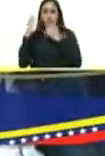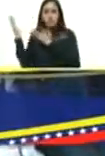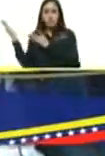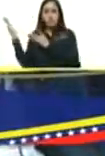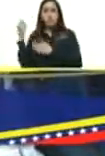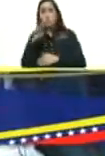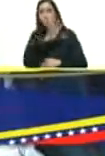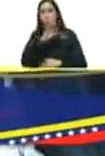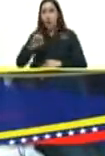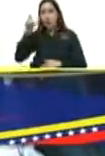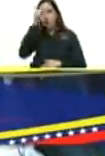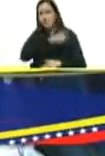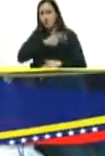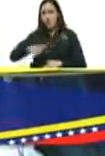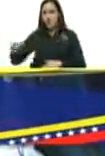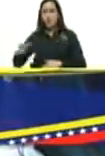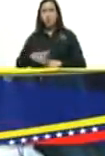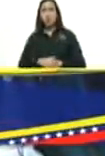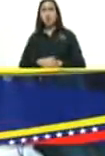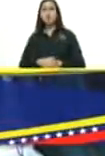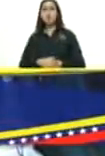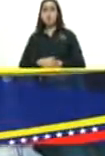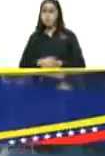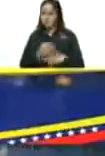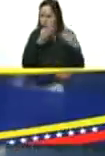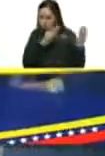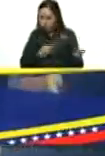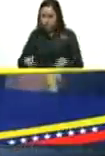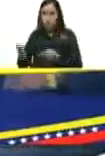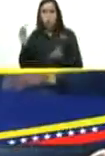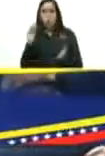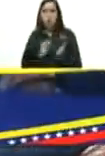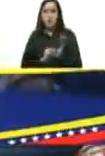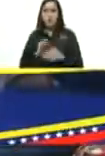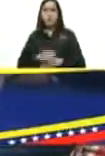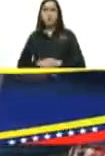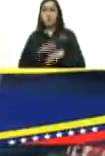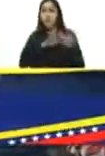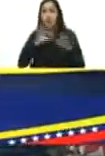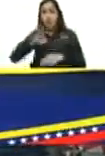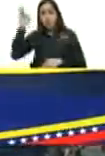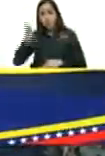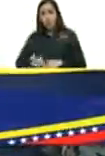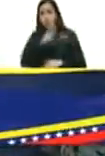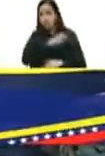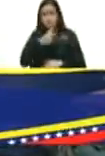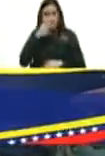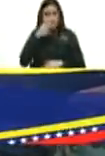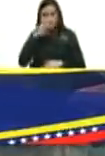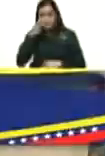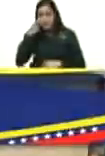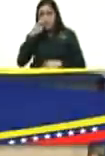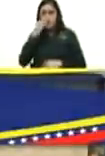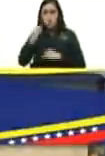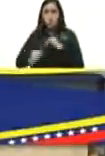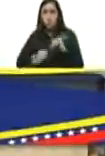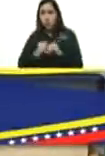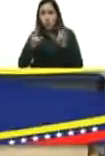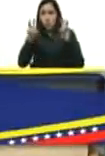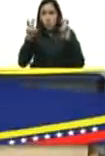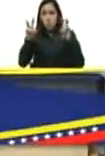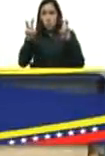% muy bien bienvenido hay un 60% de veedores nuevos